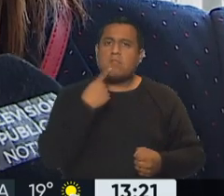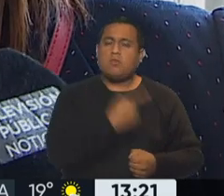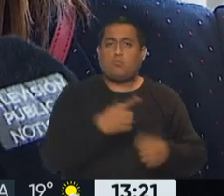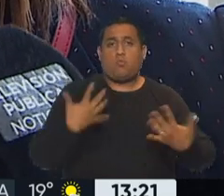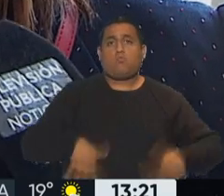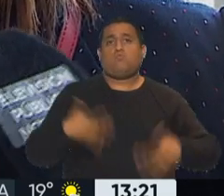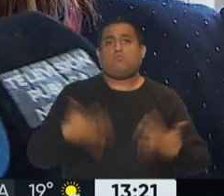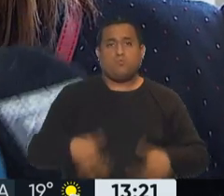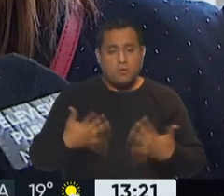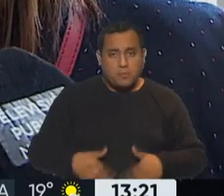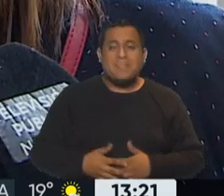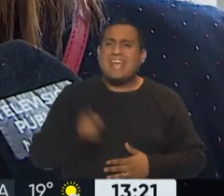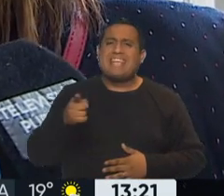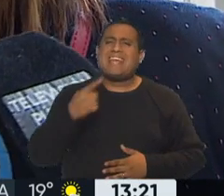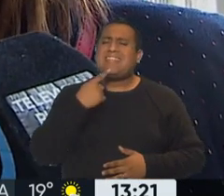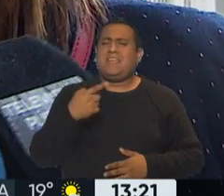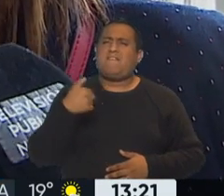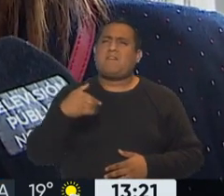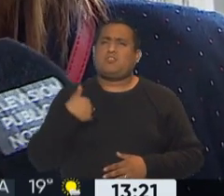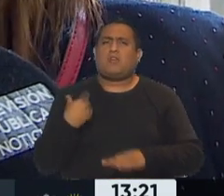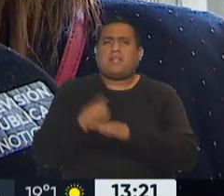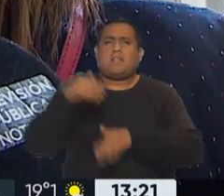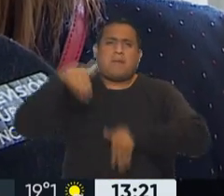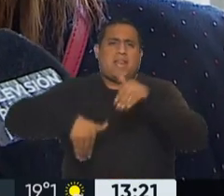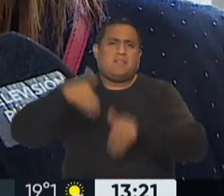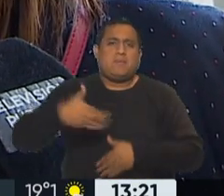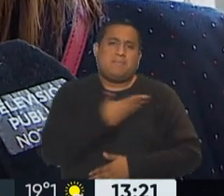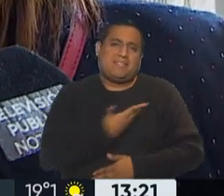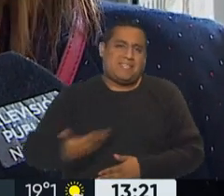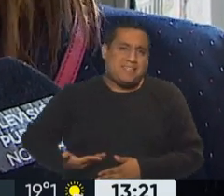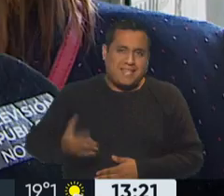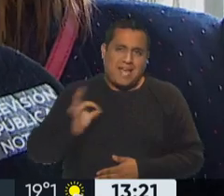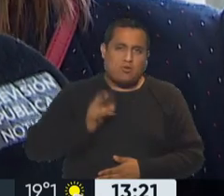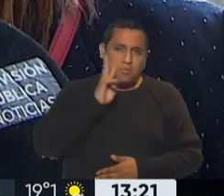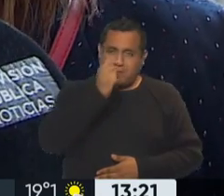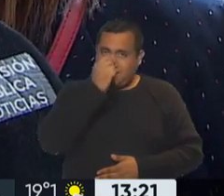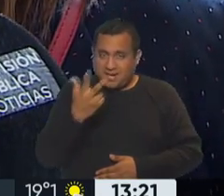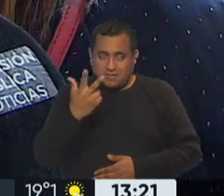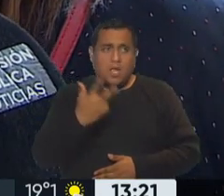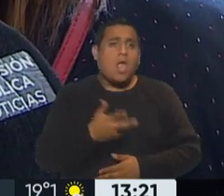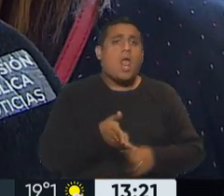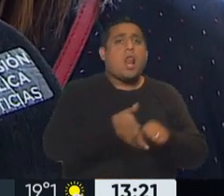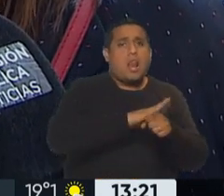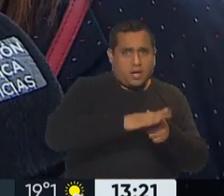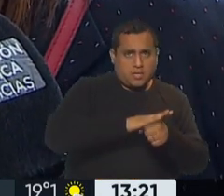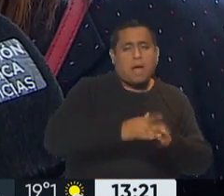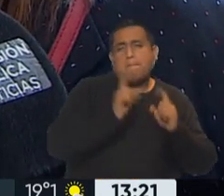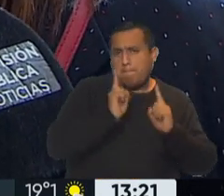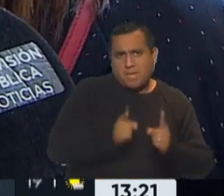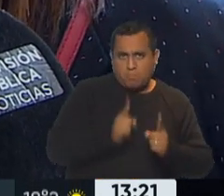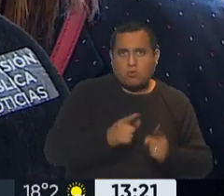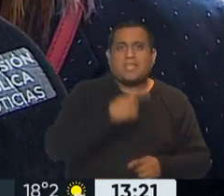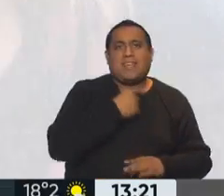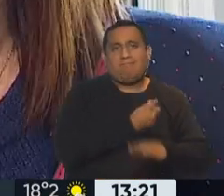presenta ya como precandidata para las elecciones presidenciales en 2023, y Horacio Rodríguez Larreta tiene las mismas aspiraciones.